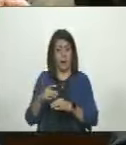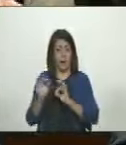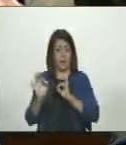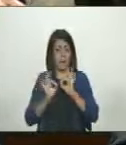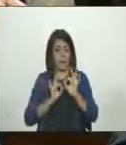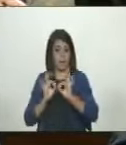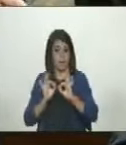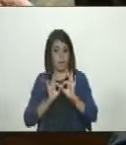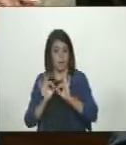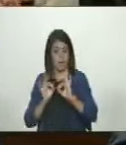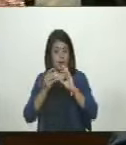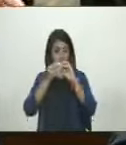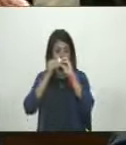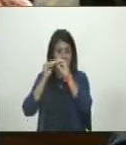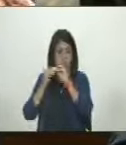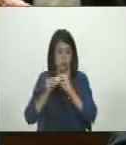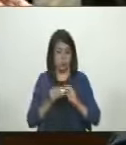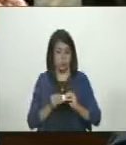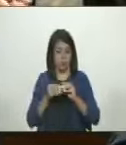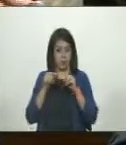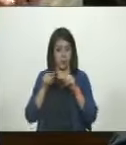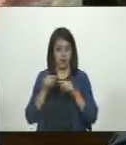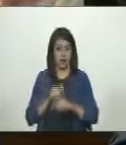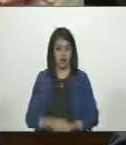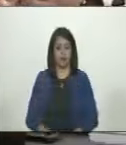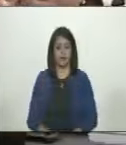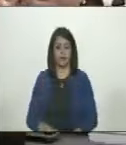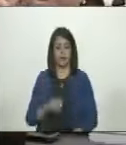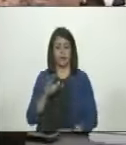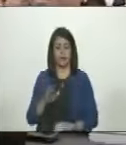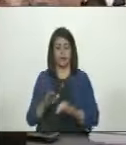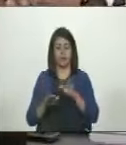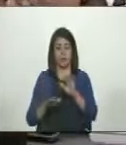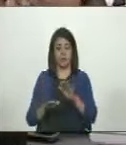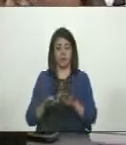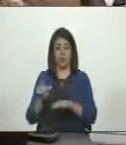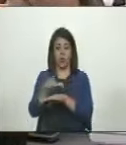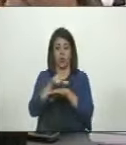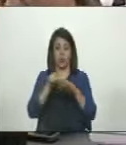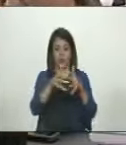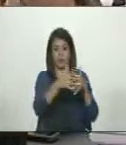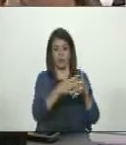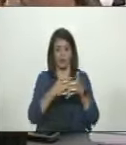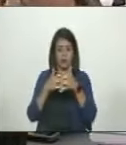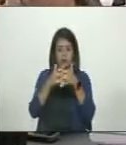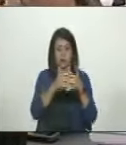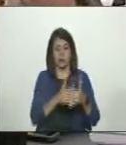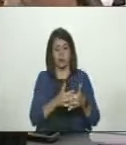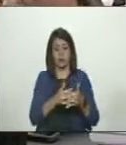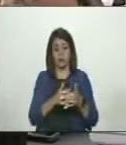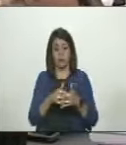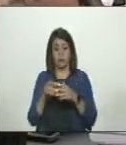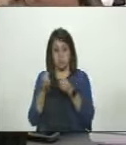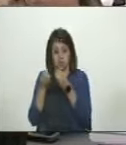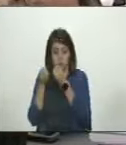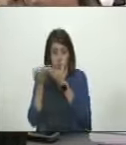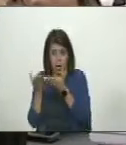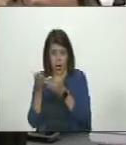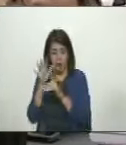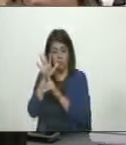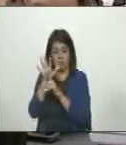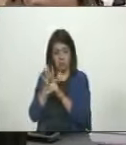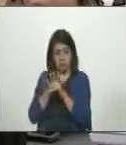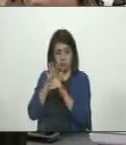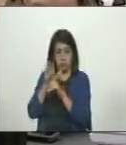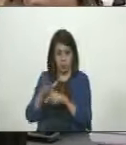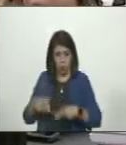este paso que ha dado el gobierno norteamericano, que no es ni bondadoso, ni